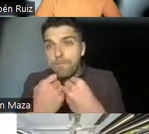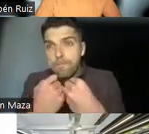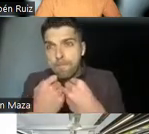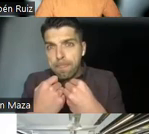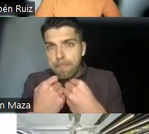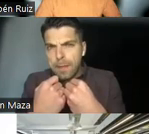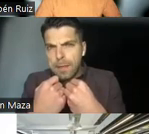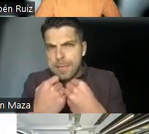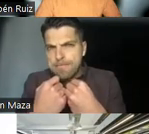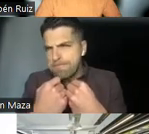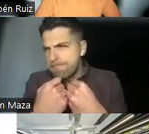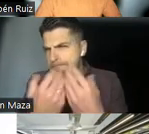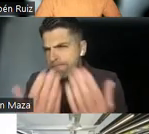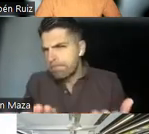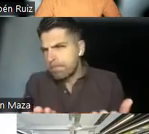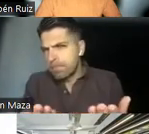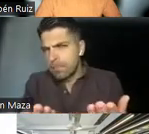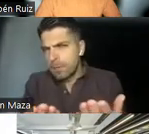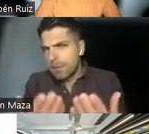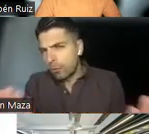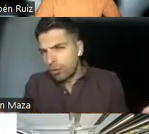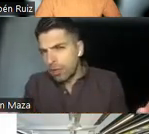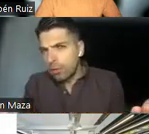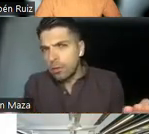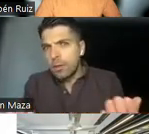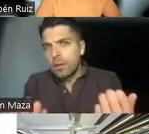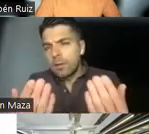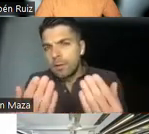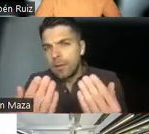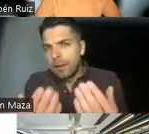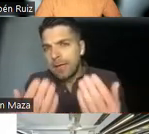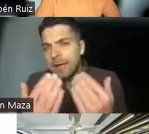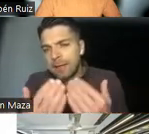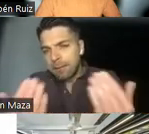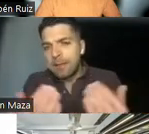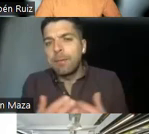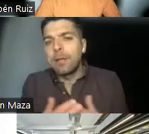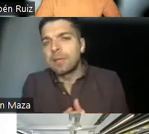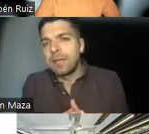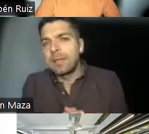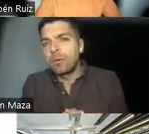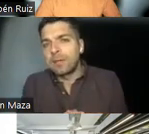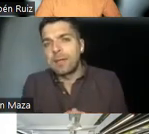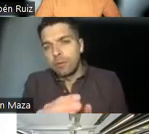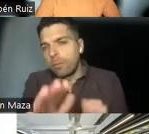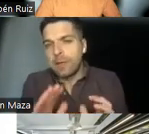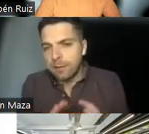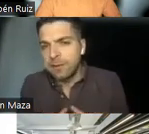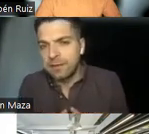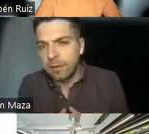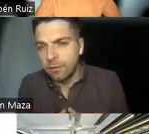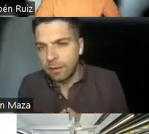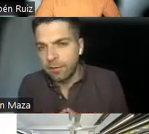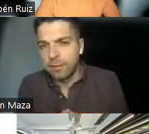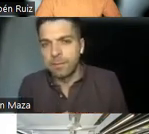modo de consejo debería, quien más quien menos, tenerla en su casa no para